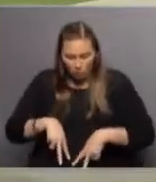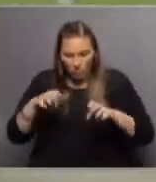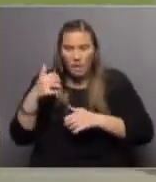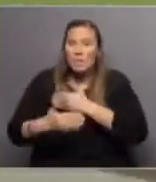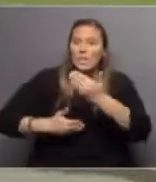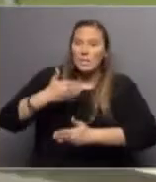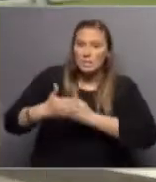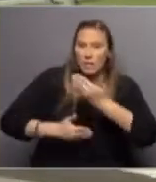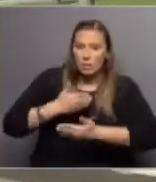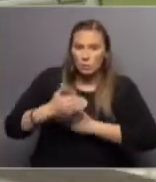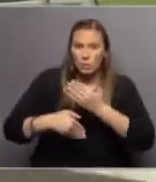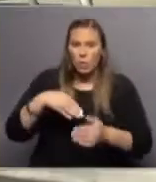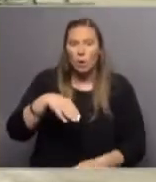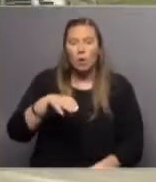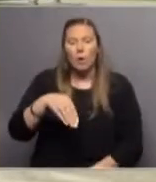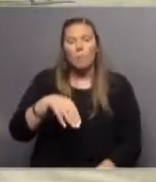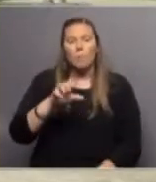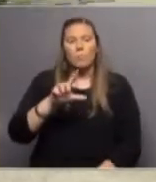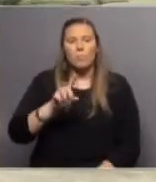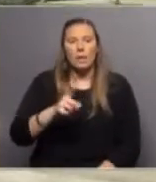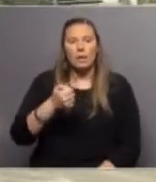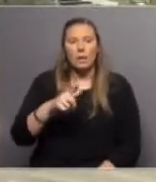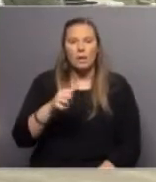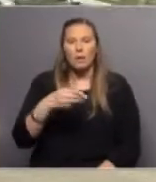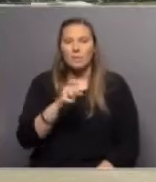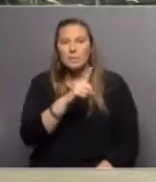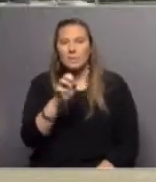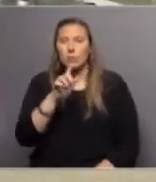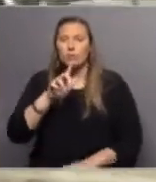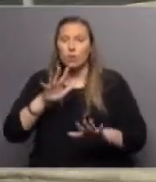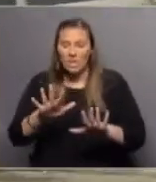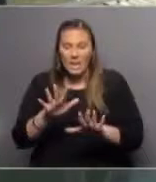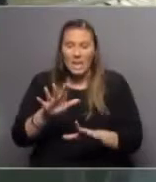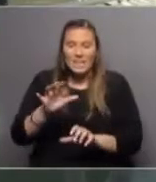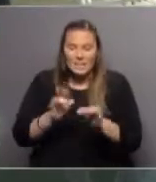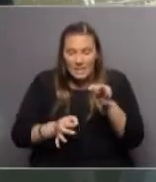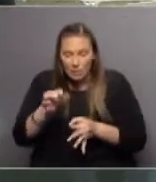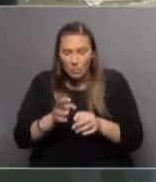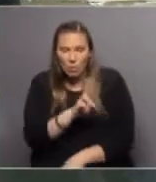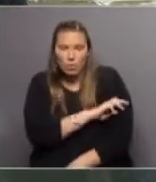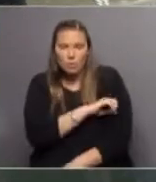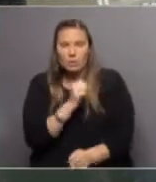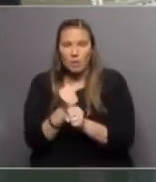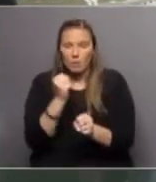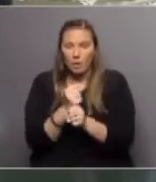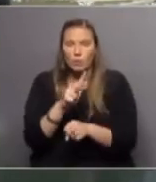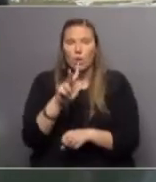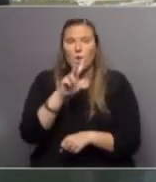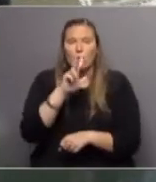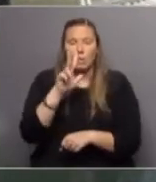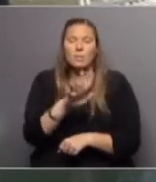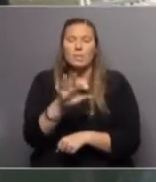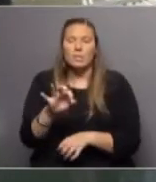Desarrollo de Megalabs, hay 110 químicos farmacéuticos trabajando en un edificio de 3.500 metros cuadrados,